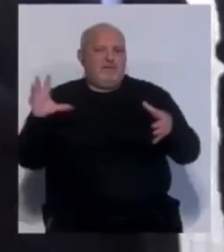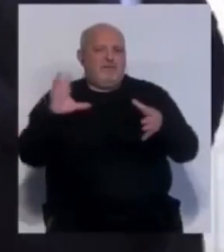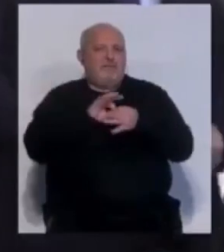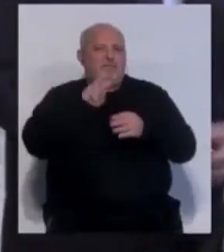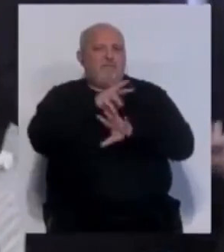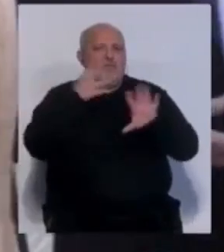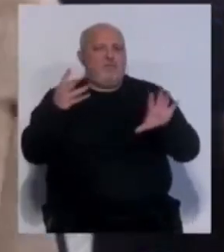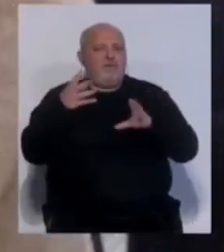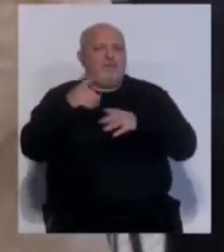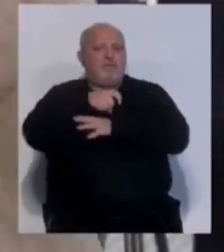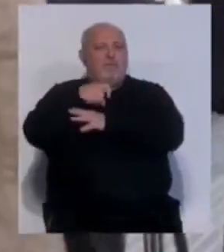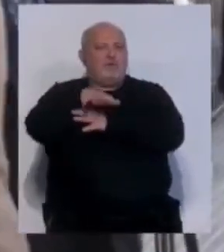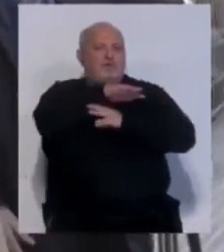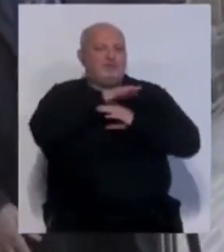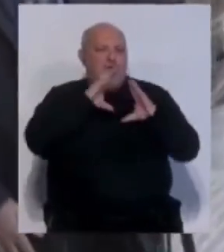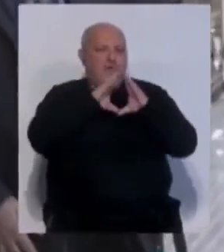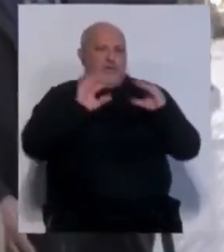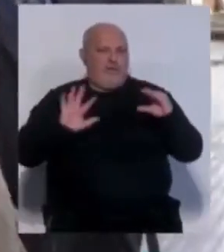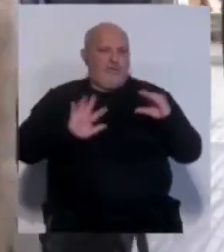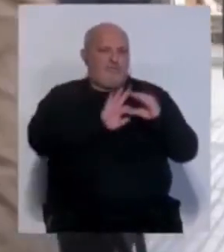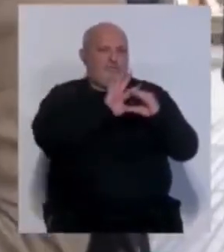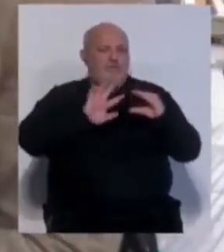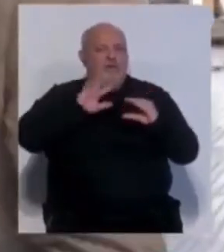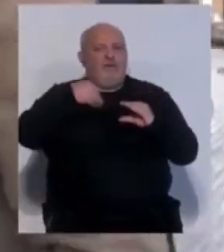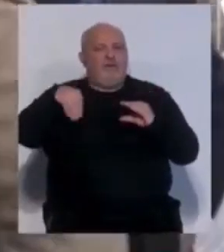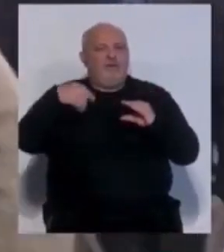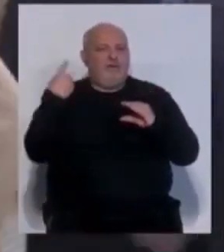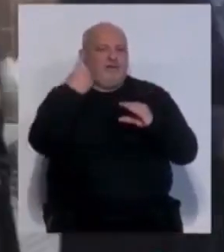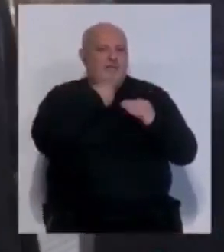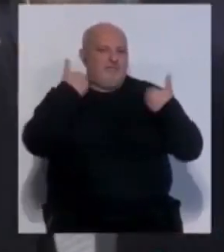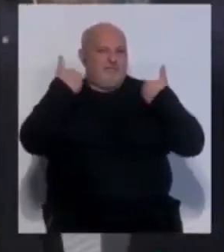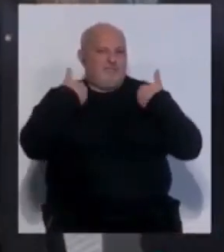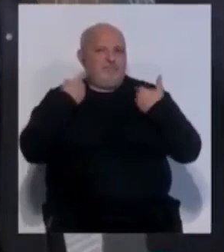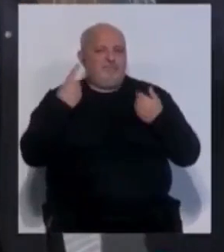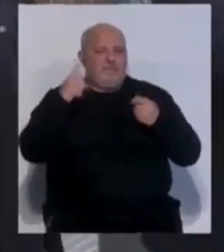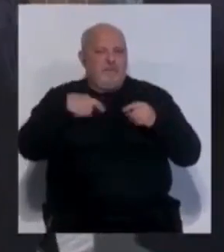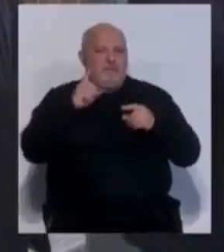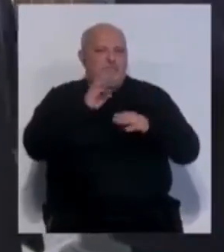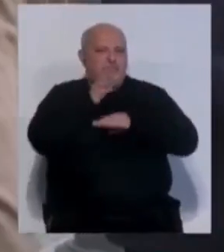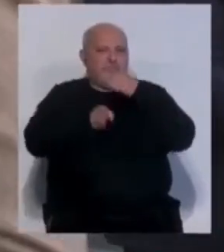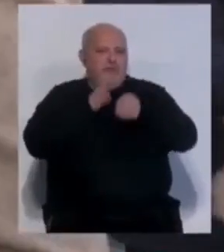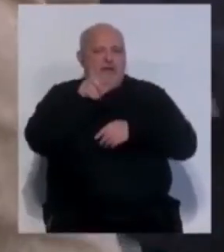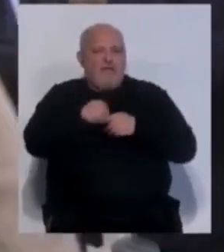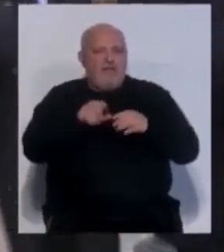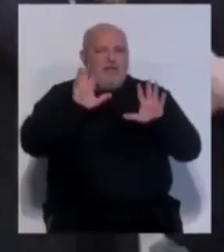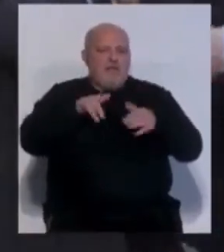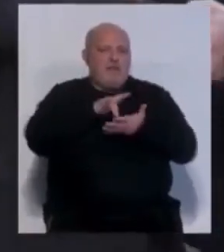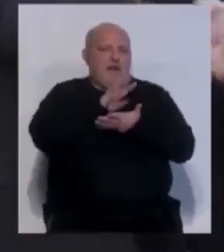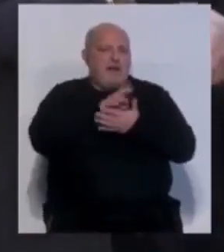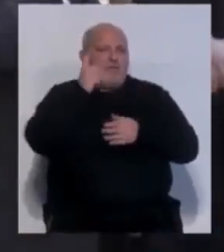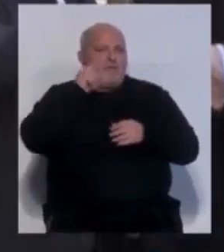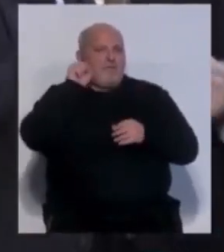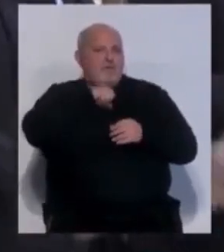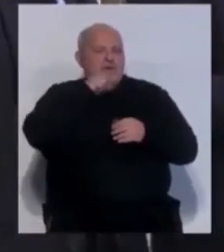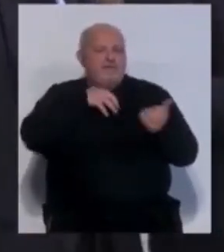los 29 puertos autonómicos junto a los presidentes de las autoridades portuarias de la Bahía de Cádiz, Algeciras, Málaga, Almería,